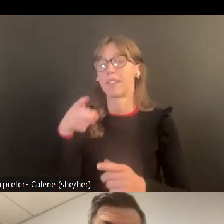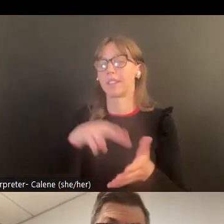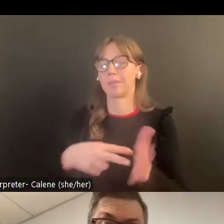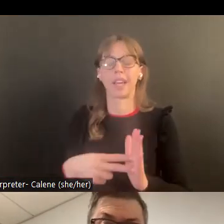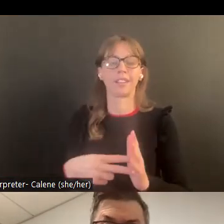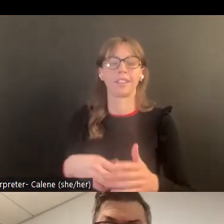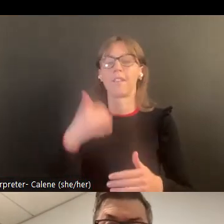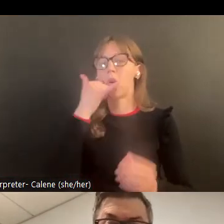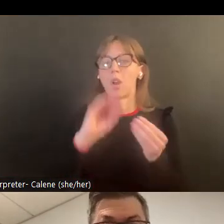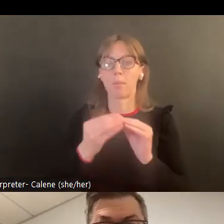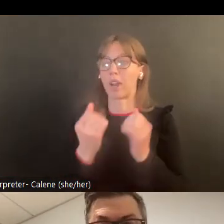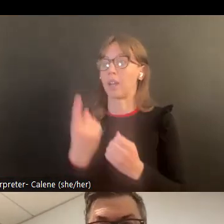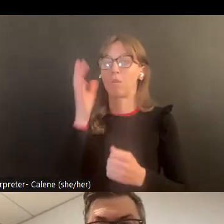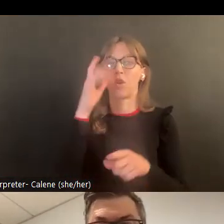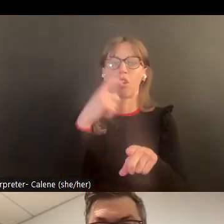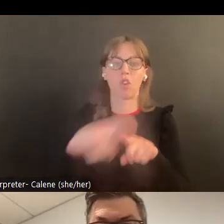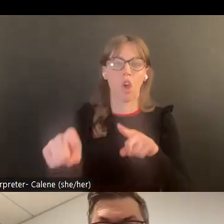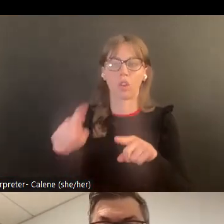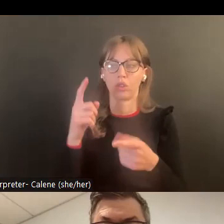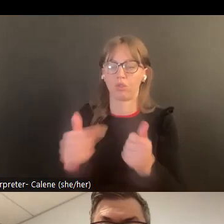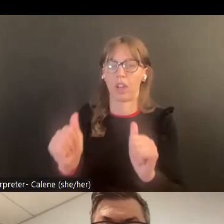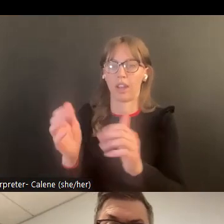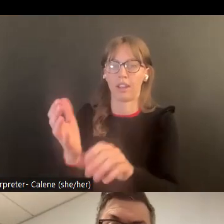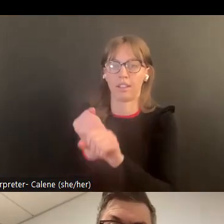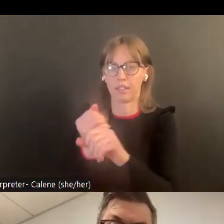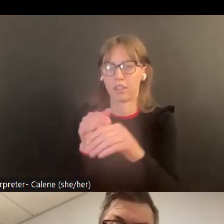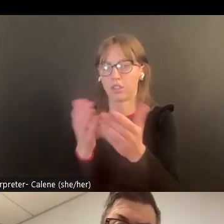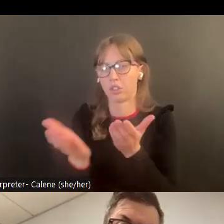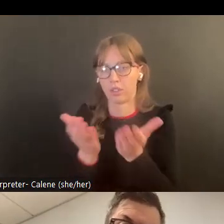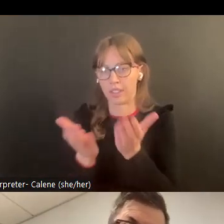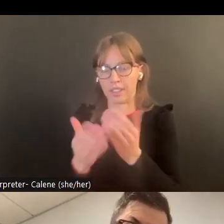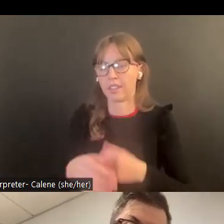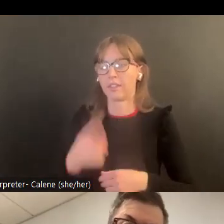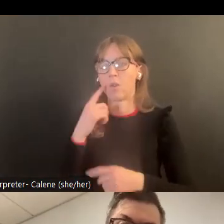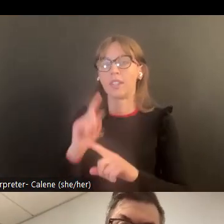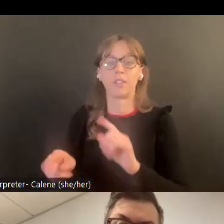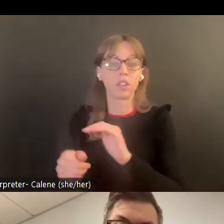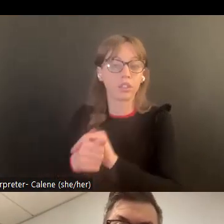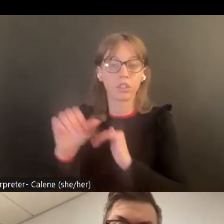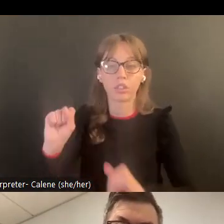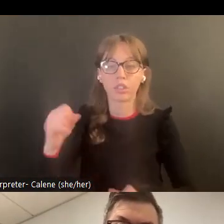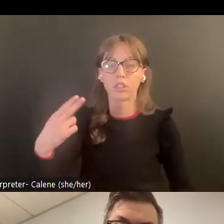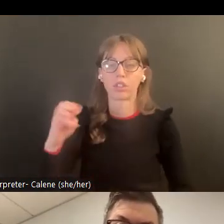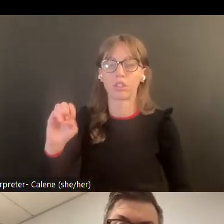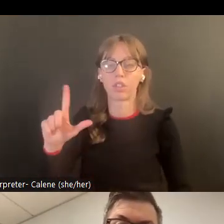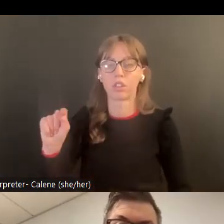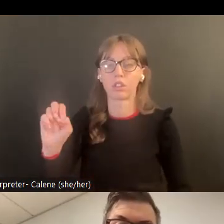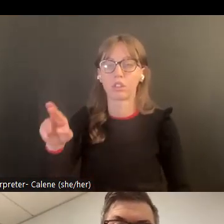Entonces vamos a identificar lo que sería una llamada de lo que sería de ayuda,